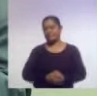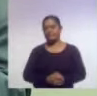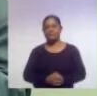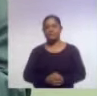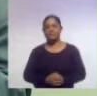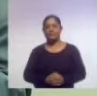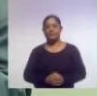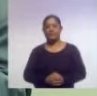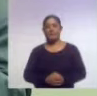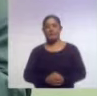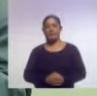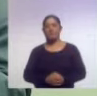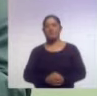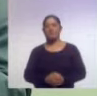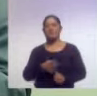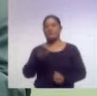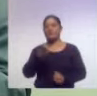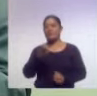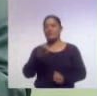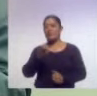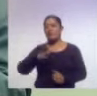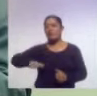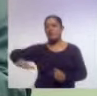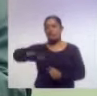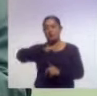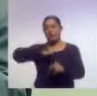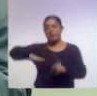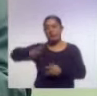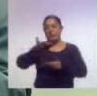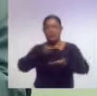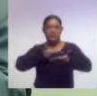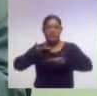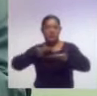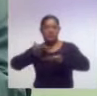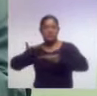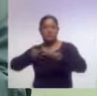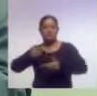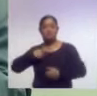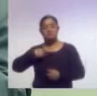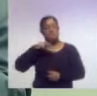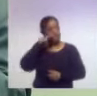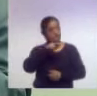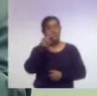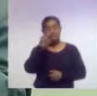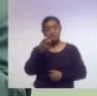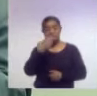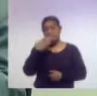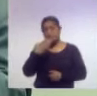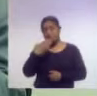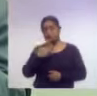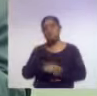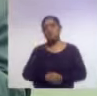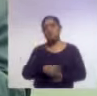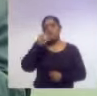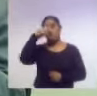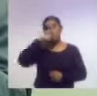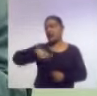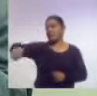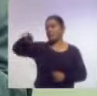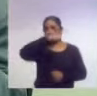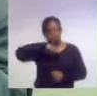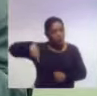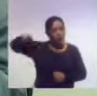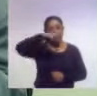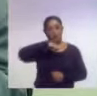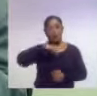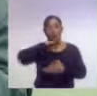estés en un ambiente de compartir. Me parece que esta es una de las mejores opciones para que ustedes todos, los